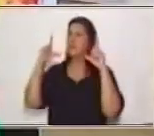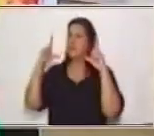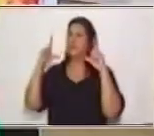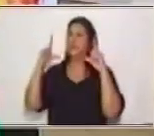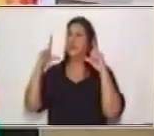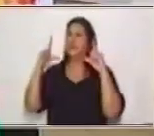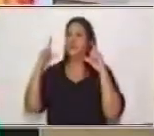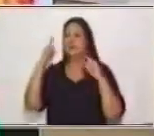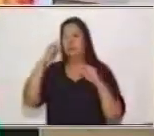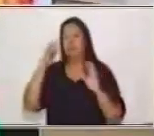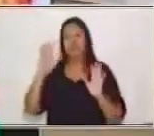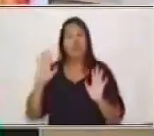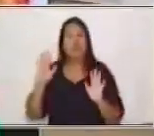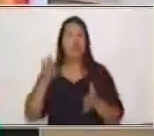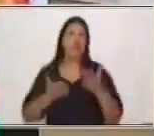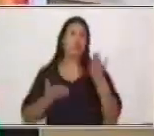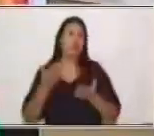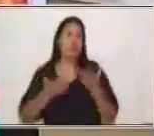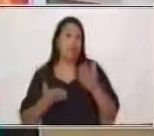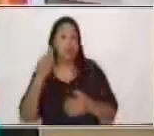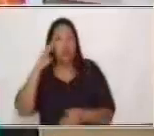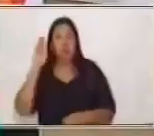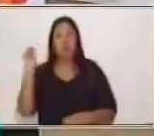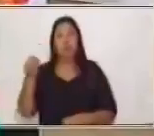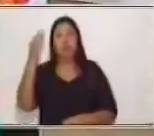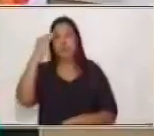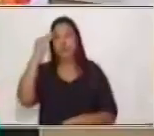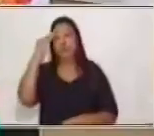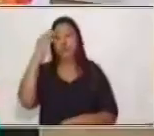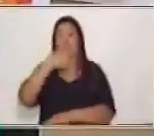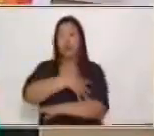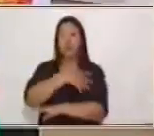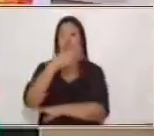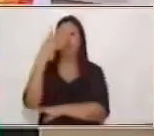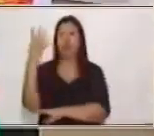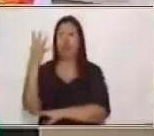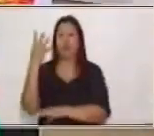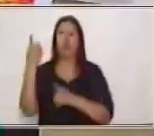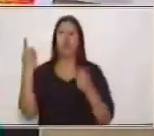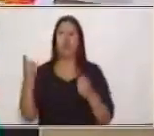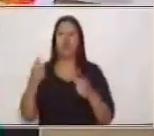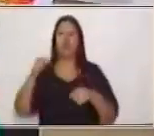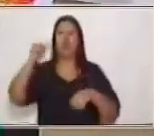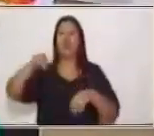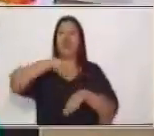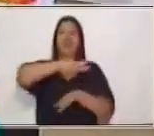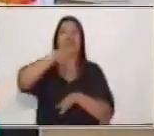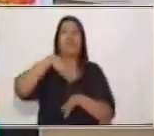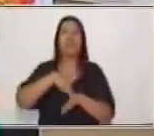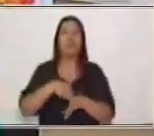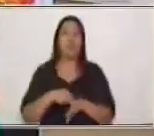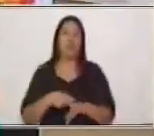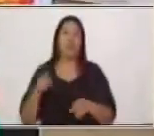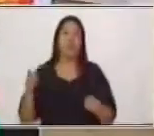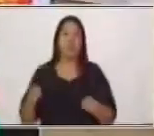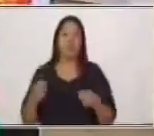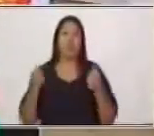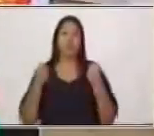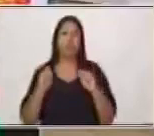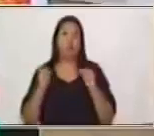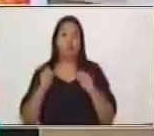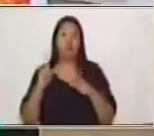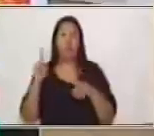¿Por qué? Porque sabemos también que el arco iris es un fenómeno natural, verdad, que se produce cuando